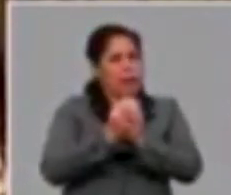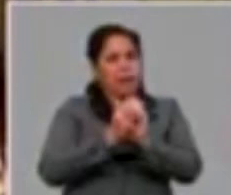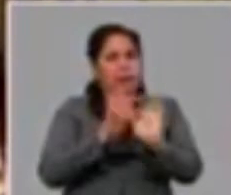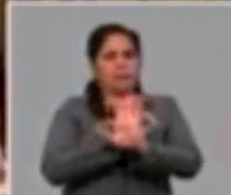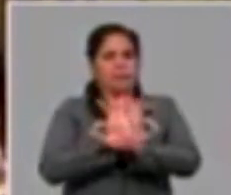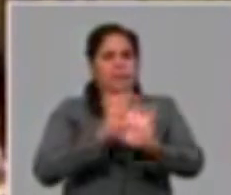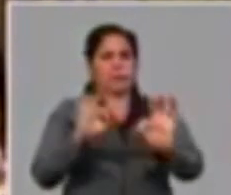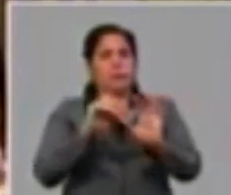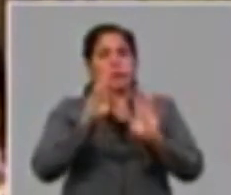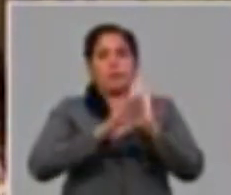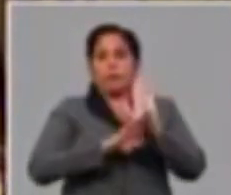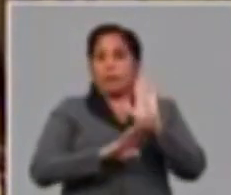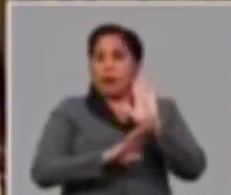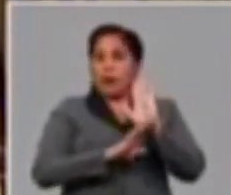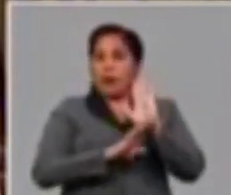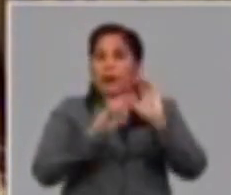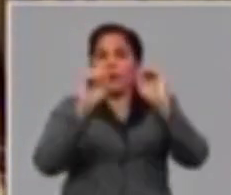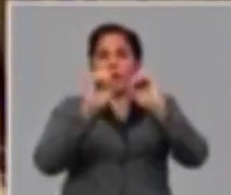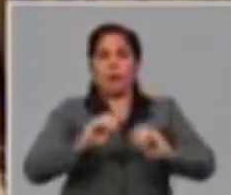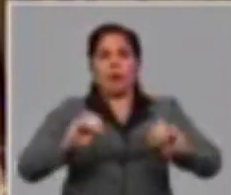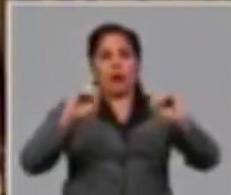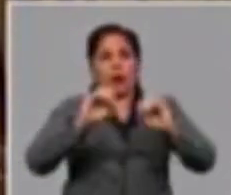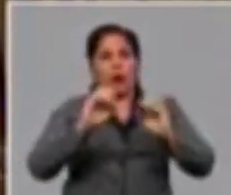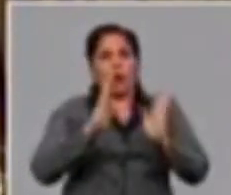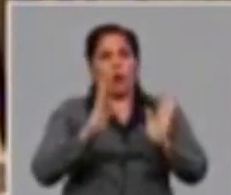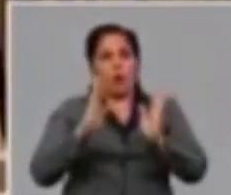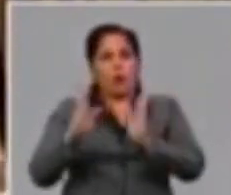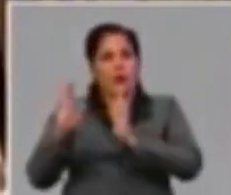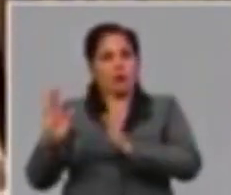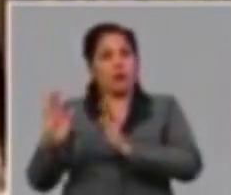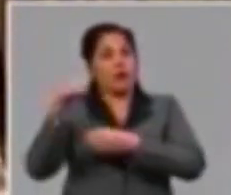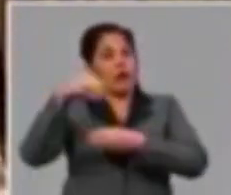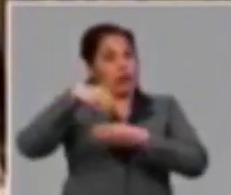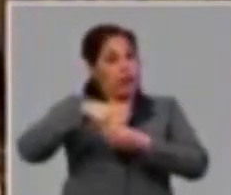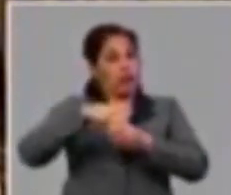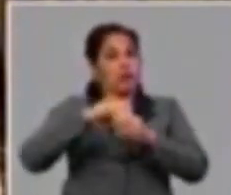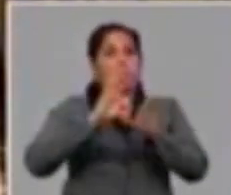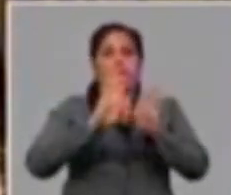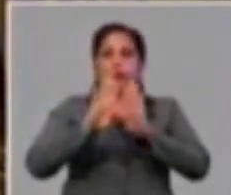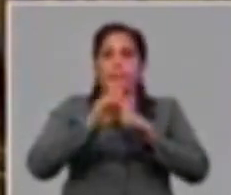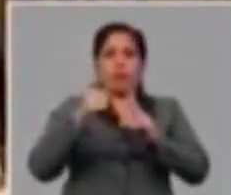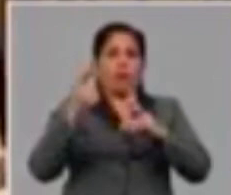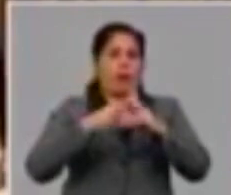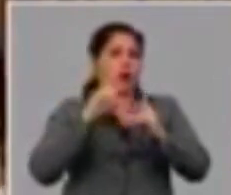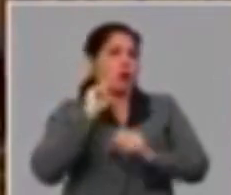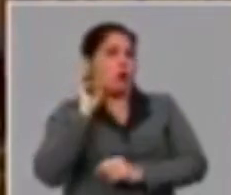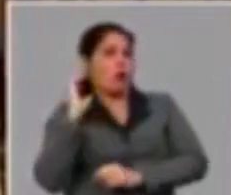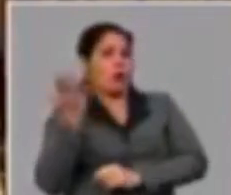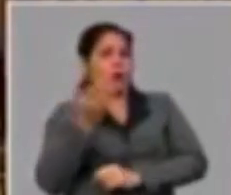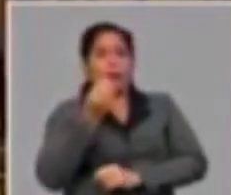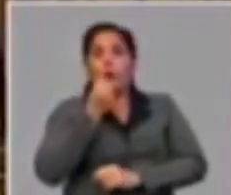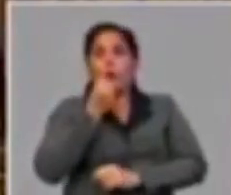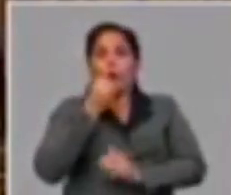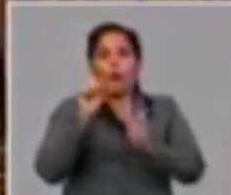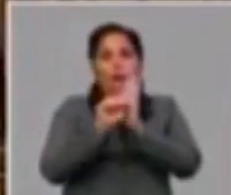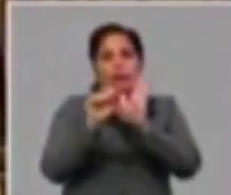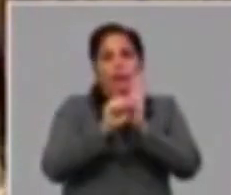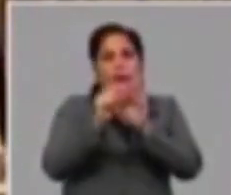que adoptar medidas desde el punto de vista organizativo a lo interno de las unidades para evitar la aglomeración o la concentración de personas.